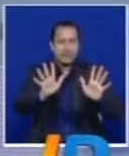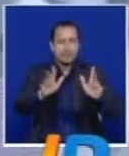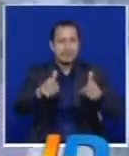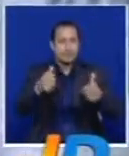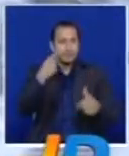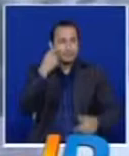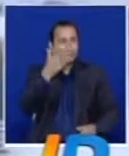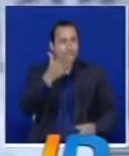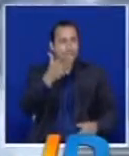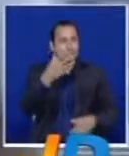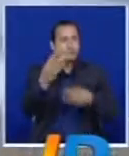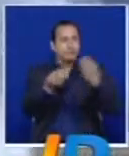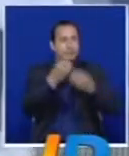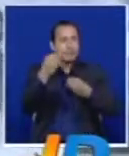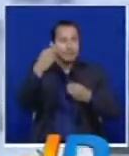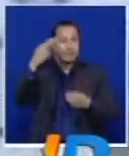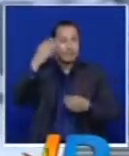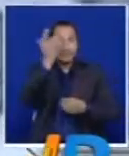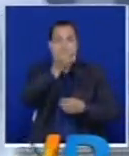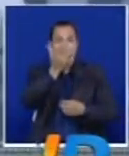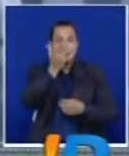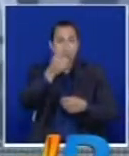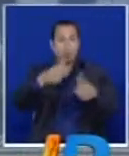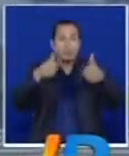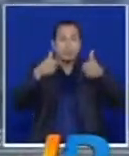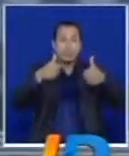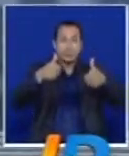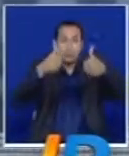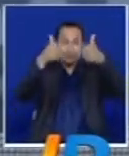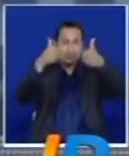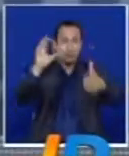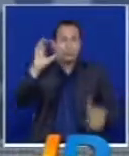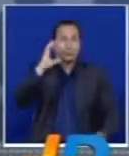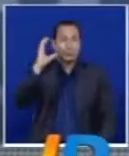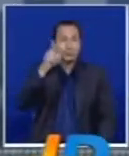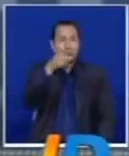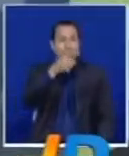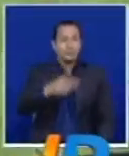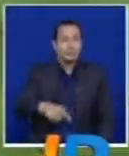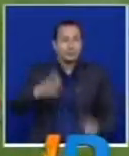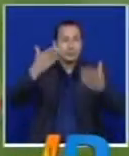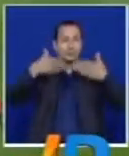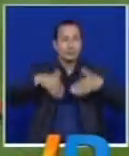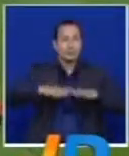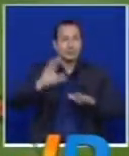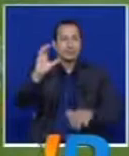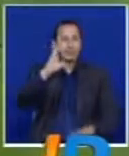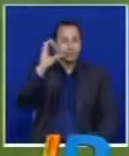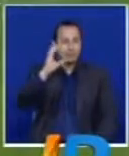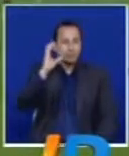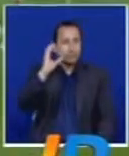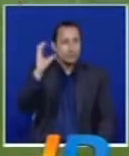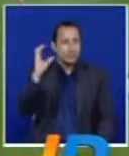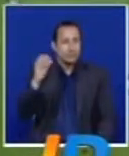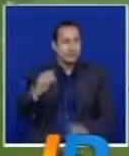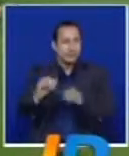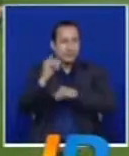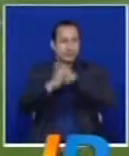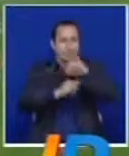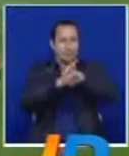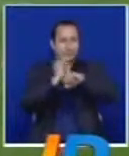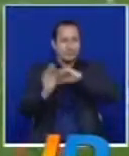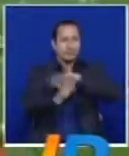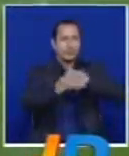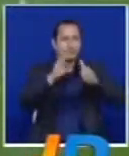Y mire cómo lo festeja. El afro. Muy bien. Por nuestro jugador del fútbol internacional, Carmelo